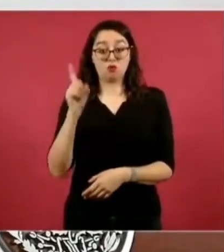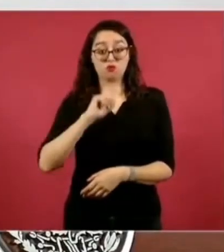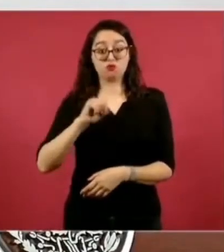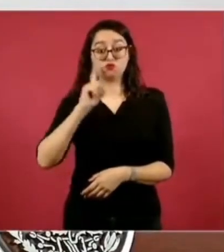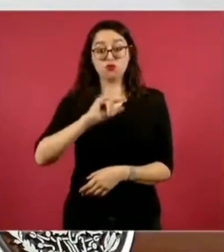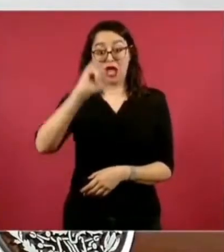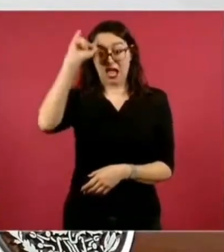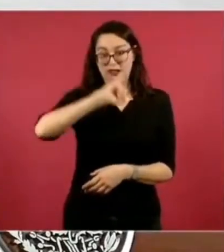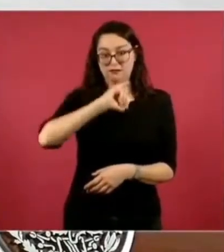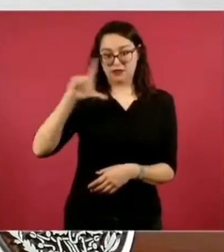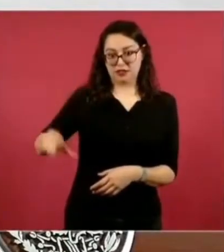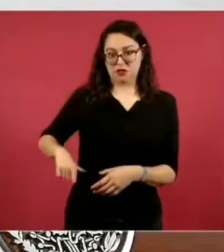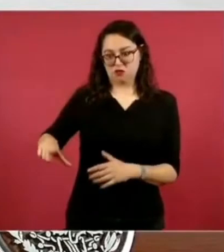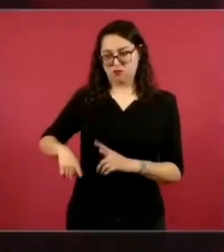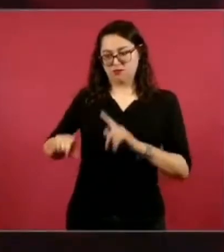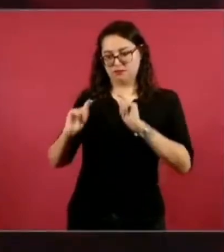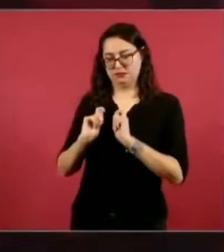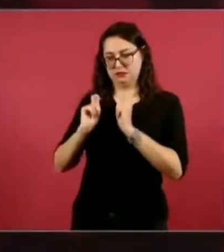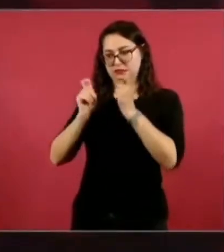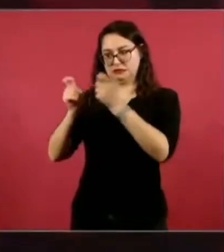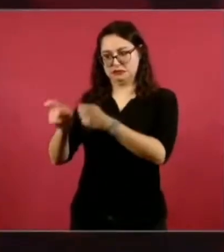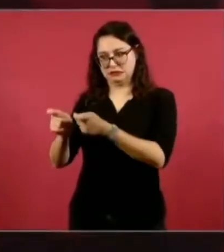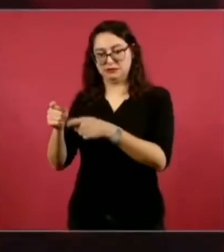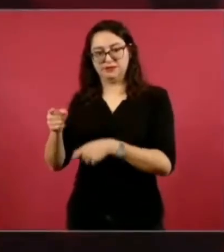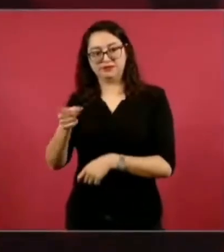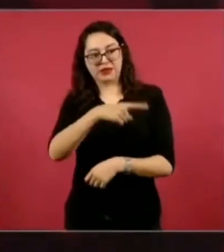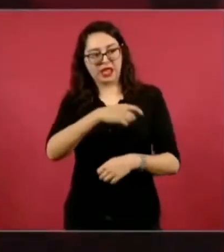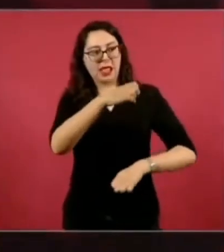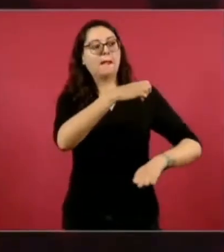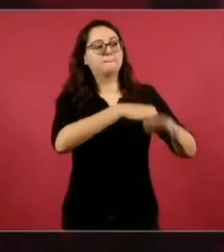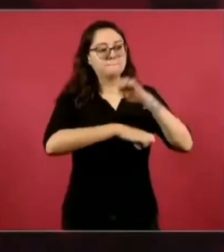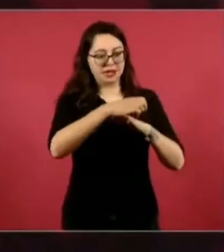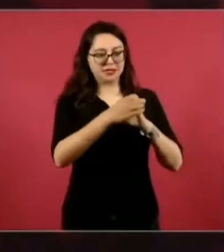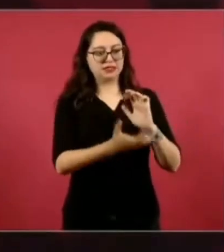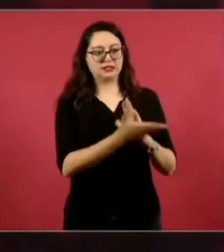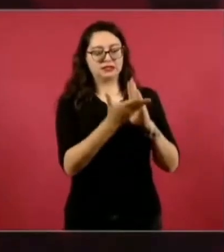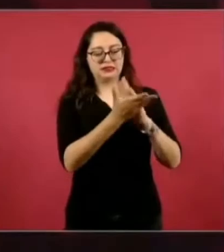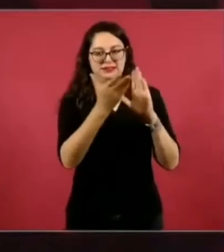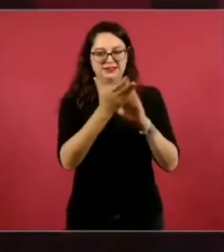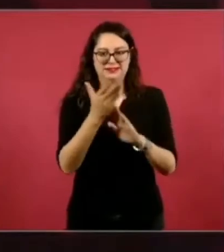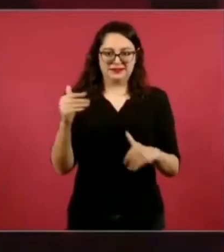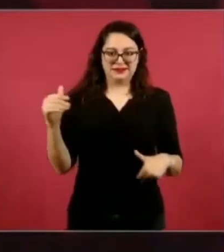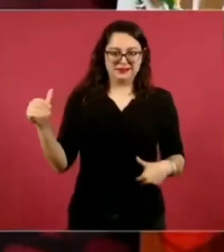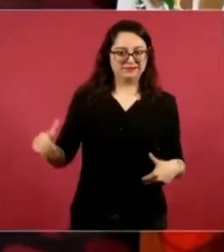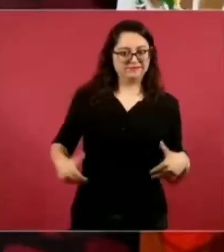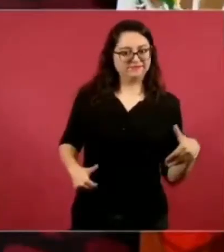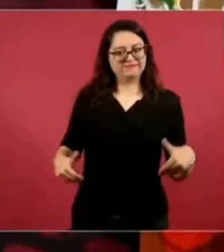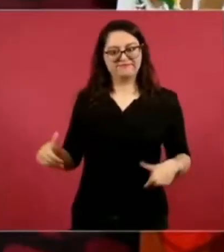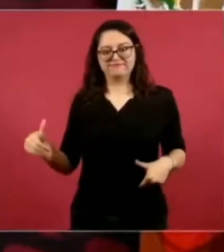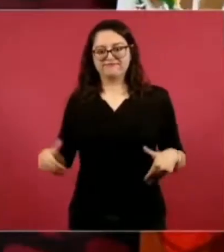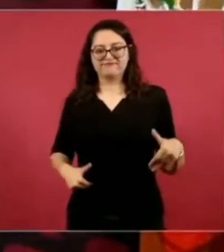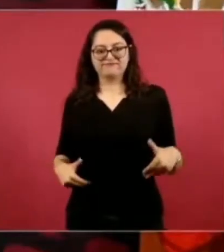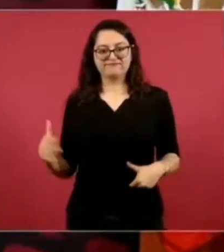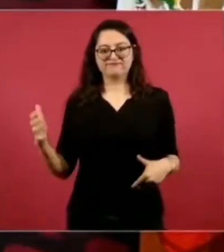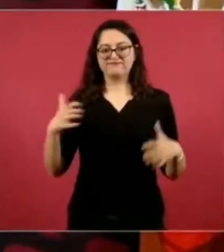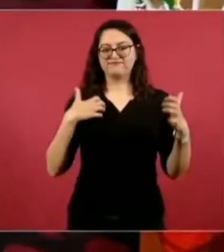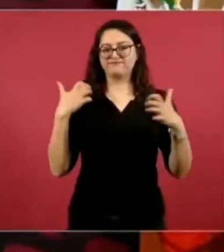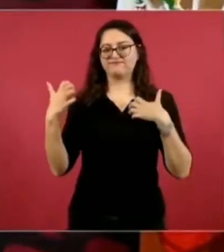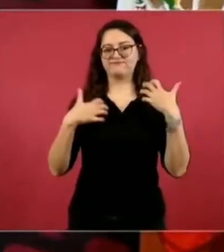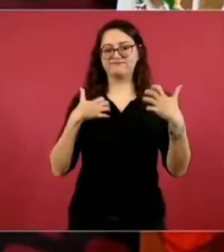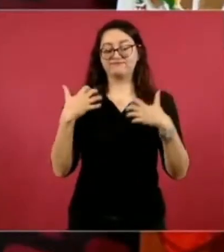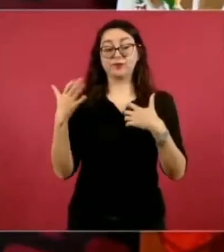algunos constructores, de las empresas inmobiliarias, porque un poco antes